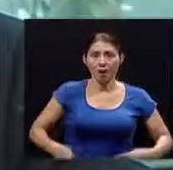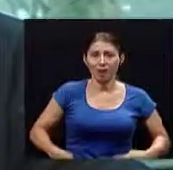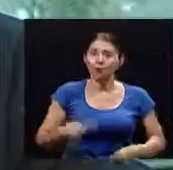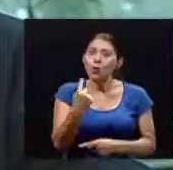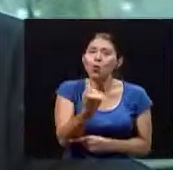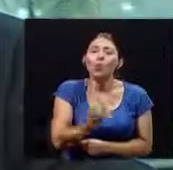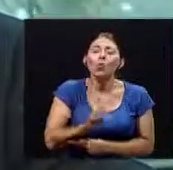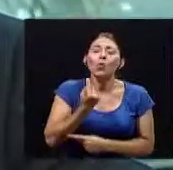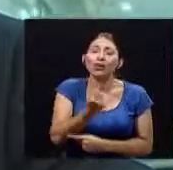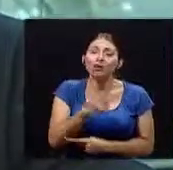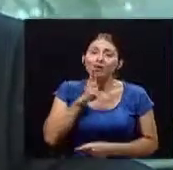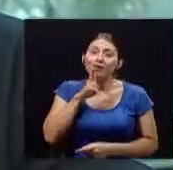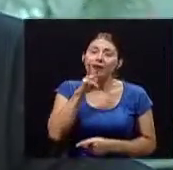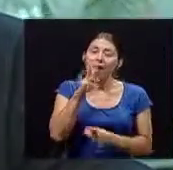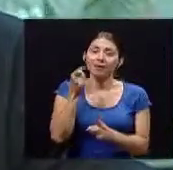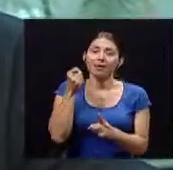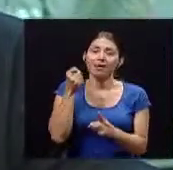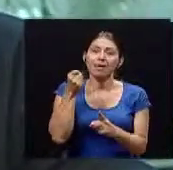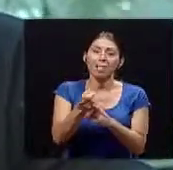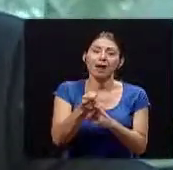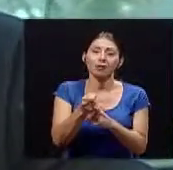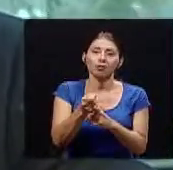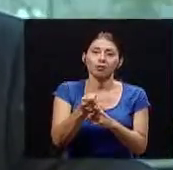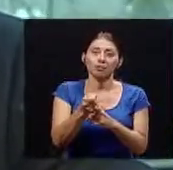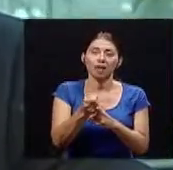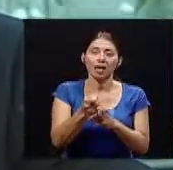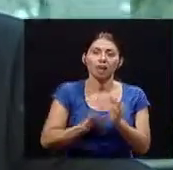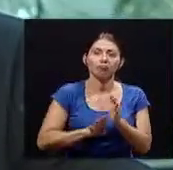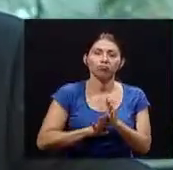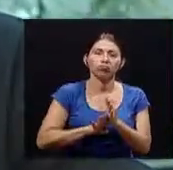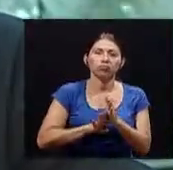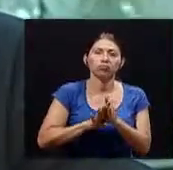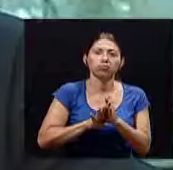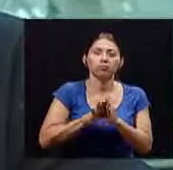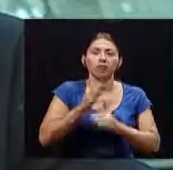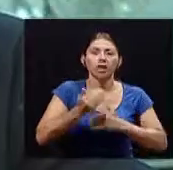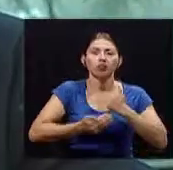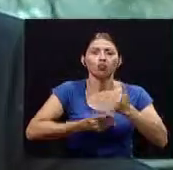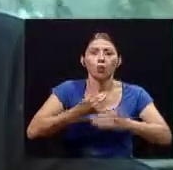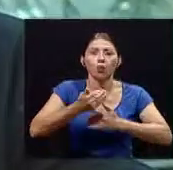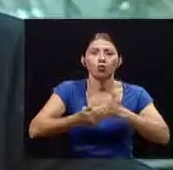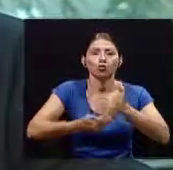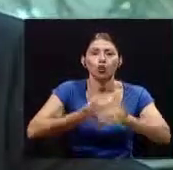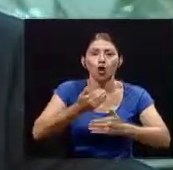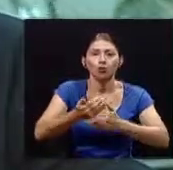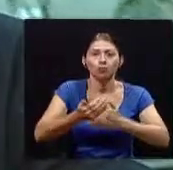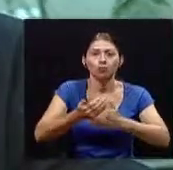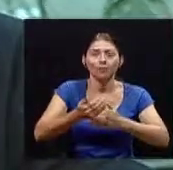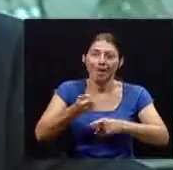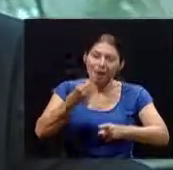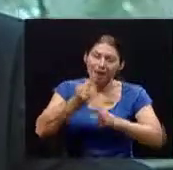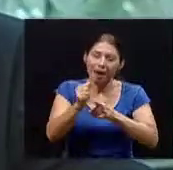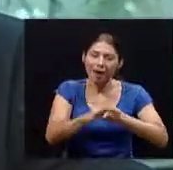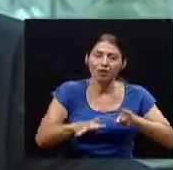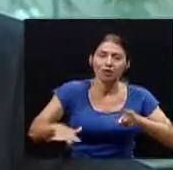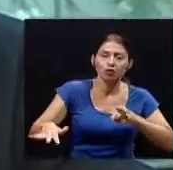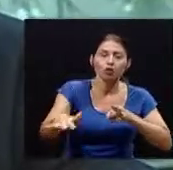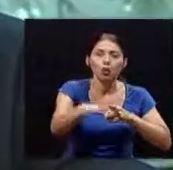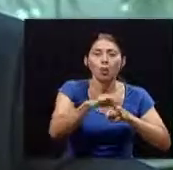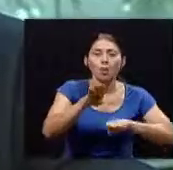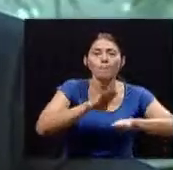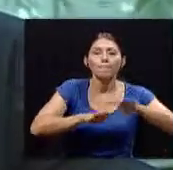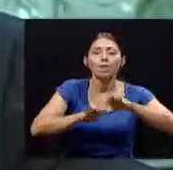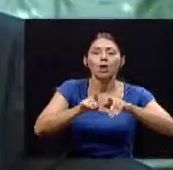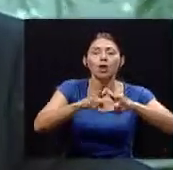realmente ha tenido un impacto en su evolución en el entorno biogeográfico. Desde el